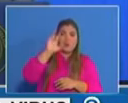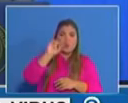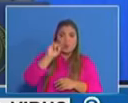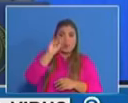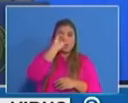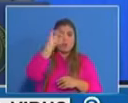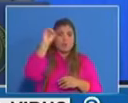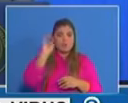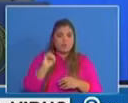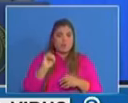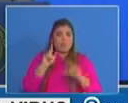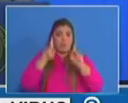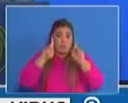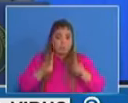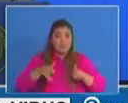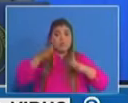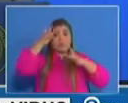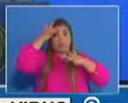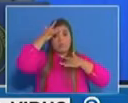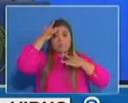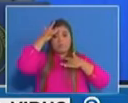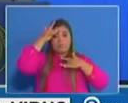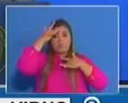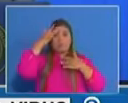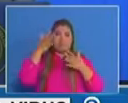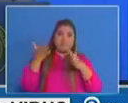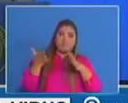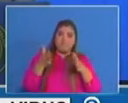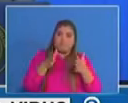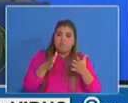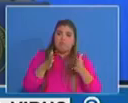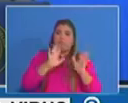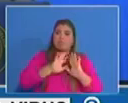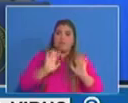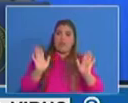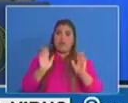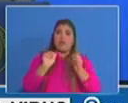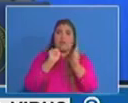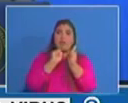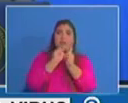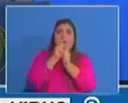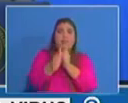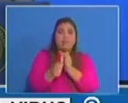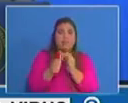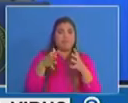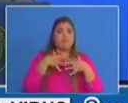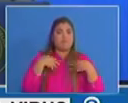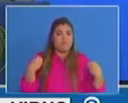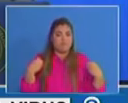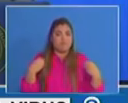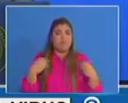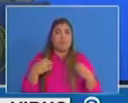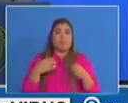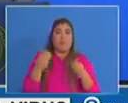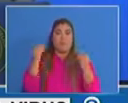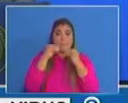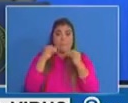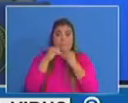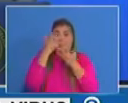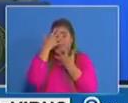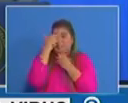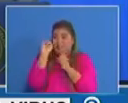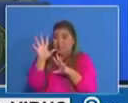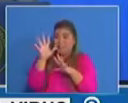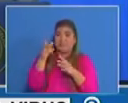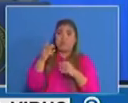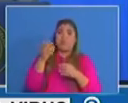de esos casos que hemos venido reportando ya como tal han pasado ese periodo donde son más contagiosos lo que